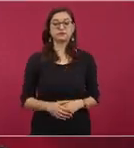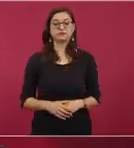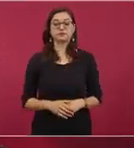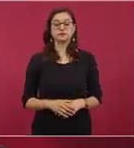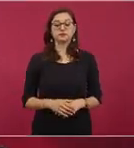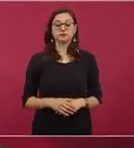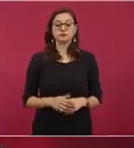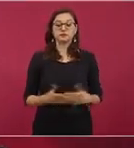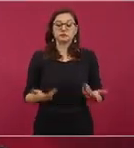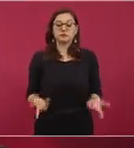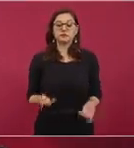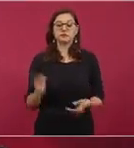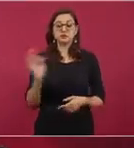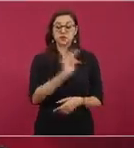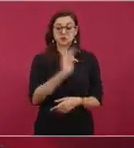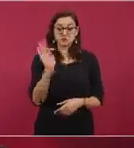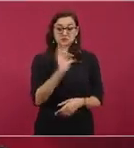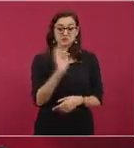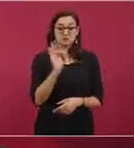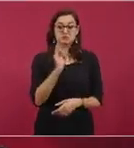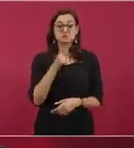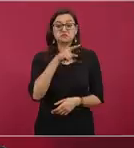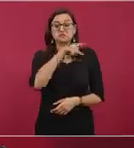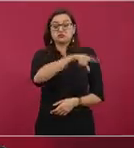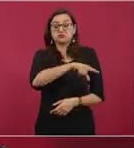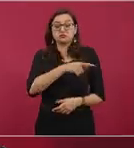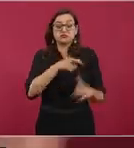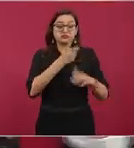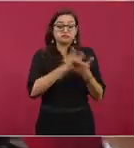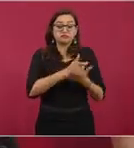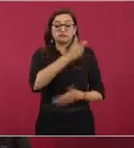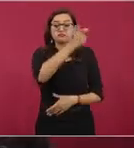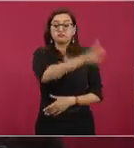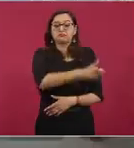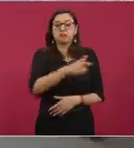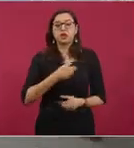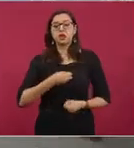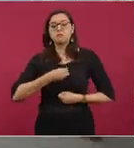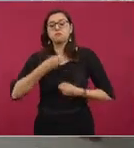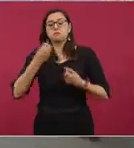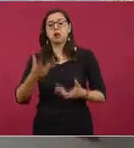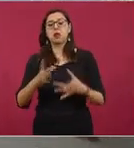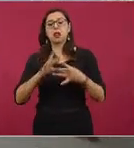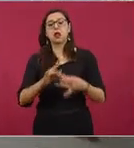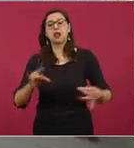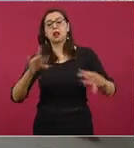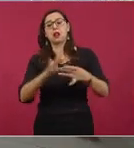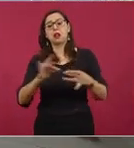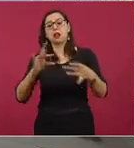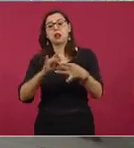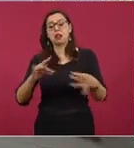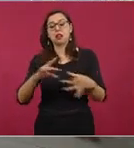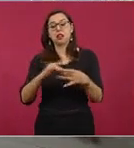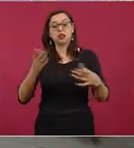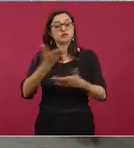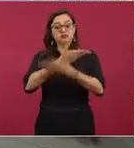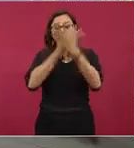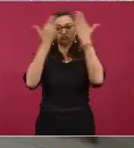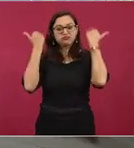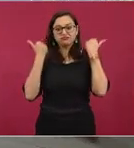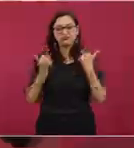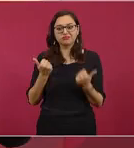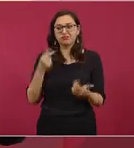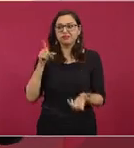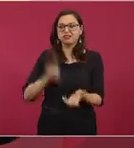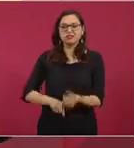planteando. Fueron utilizados posiblemente, porque sí detrás hay toda una estrategia. Yo